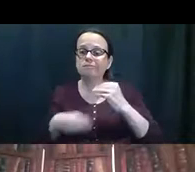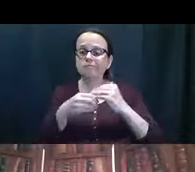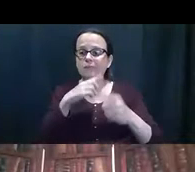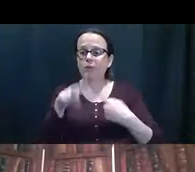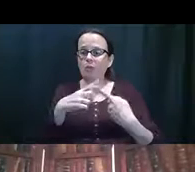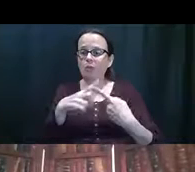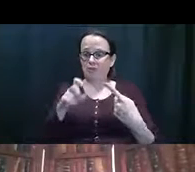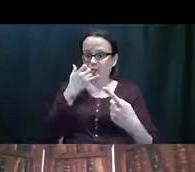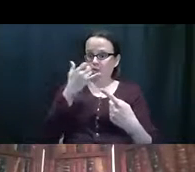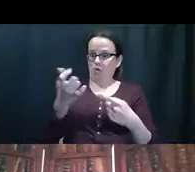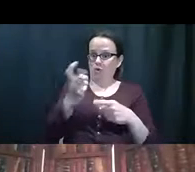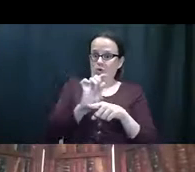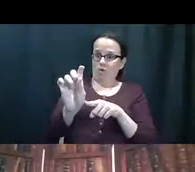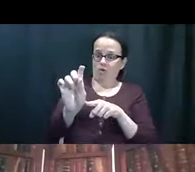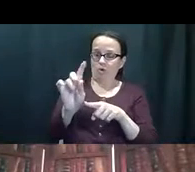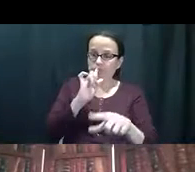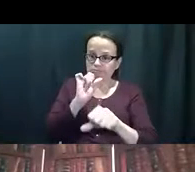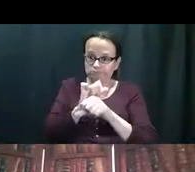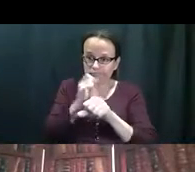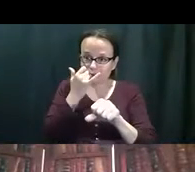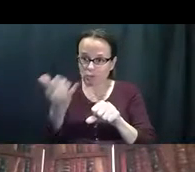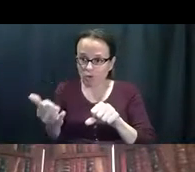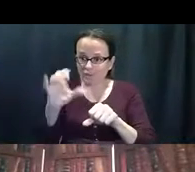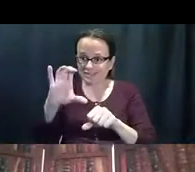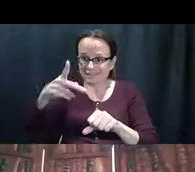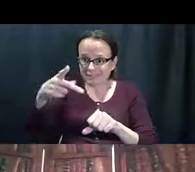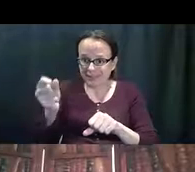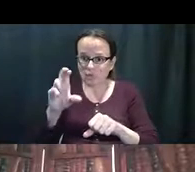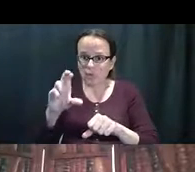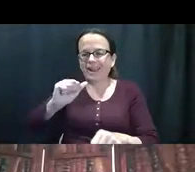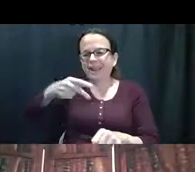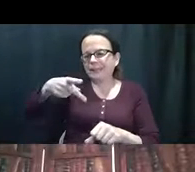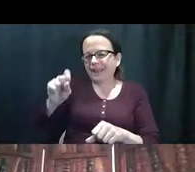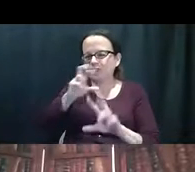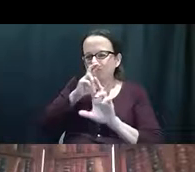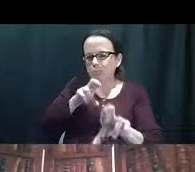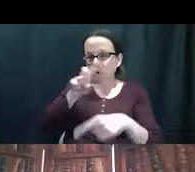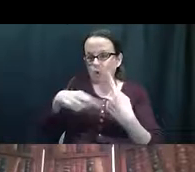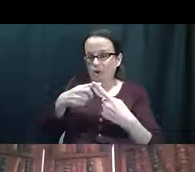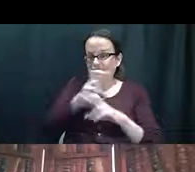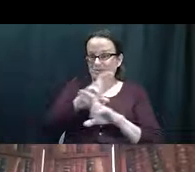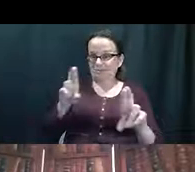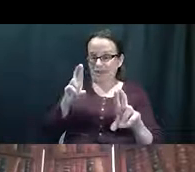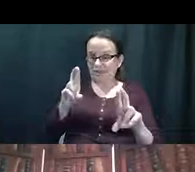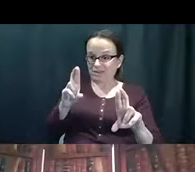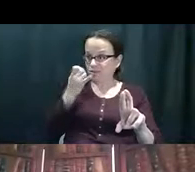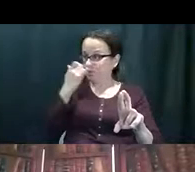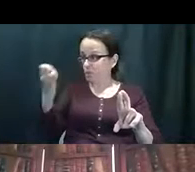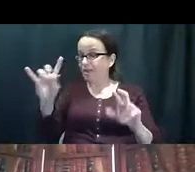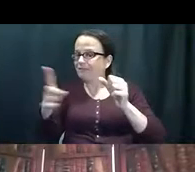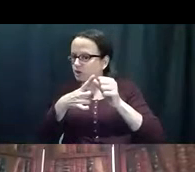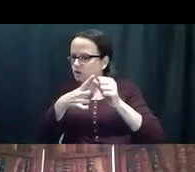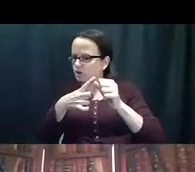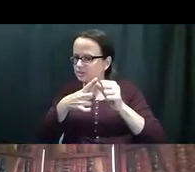Entonces, cuando usted tiene que hacer esa llamada para, para llamar a un reporte de CPS o